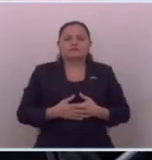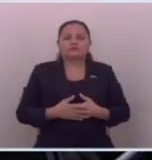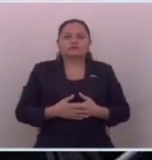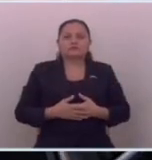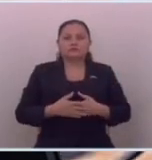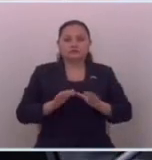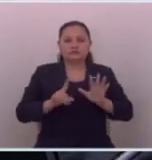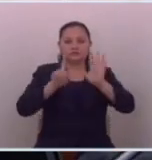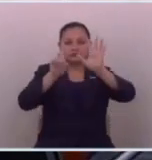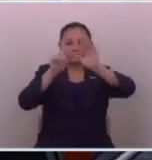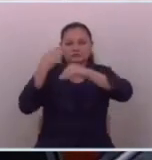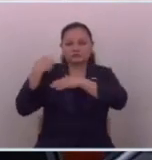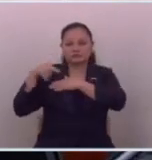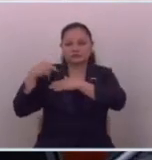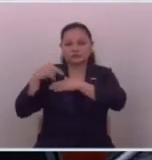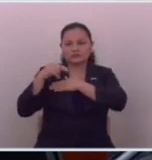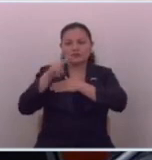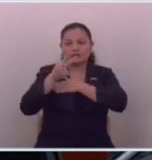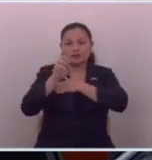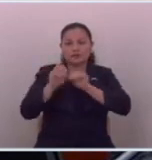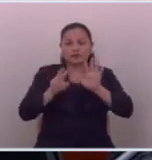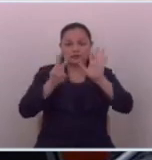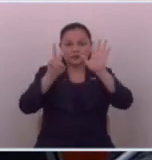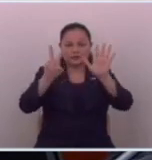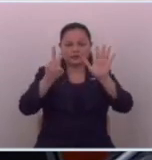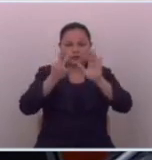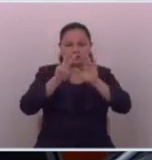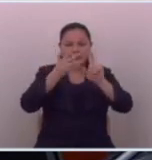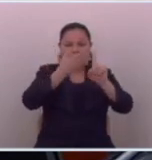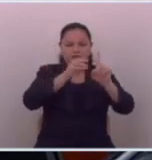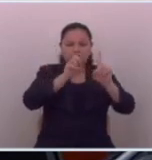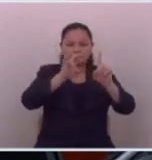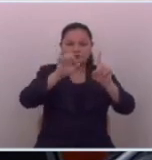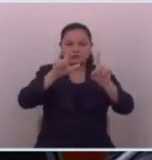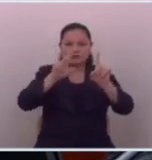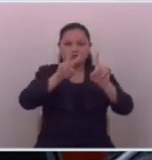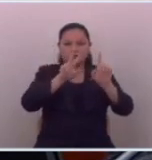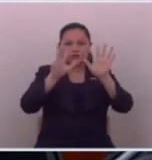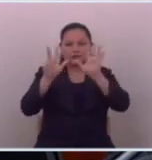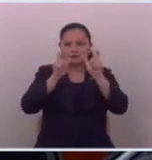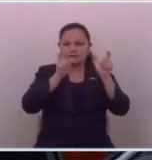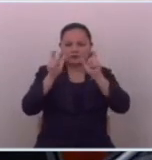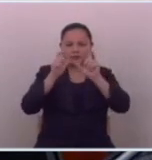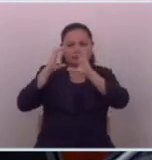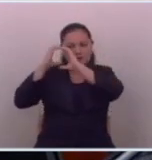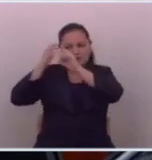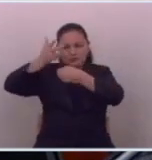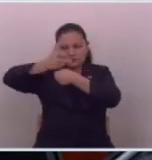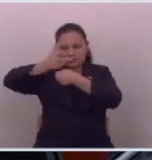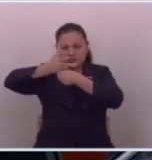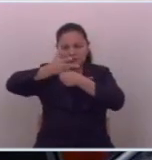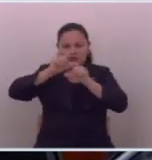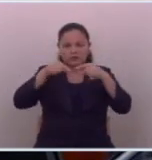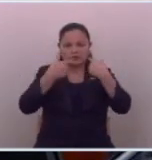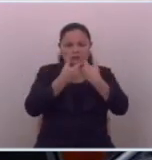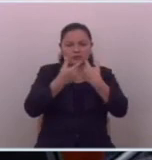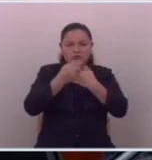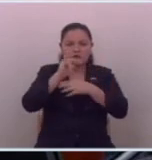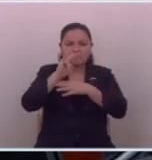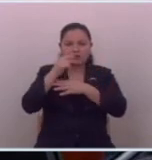16 de noviembre del 2017 Samuel Rivas de 28 años camarógrafo de grupo Megavisión